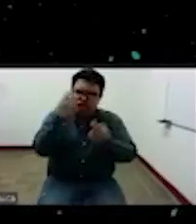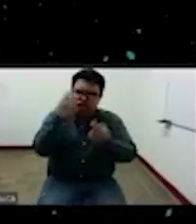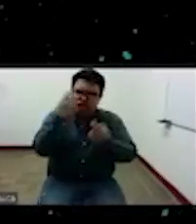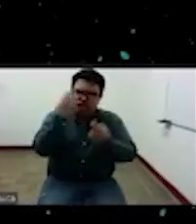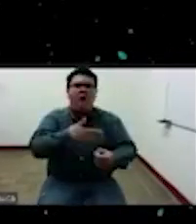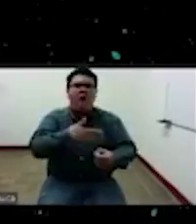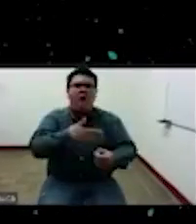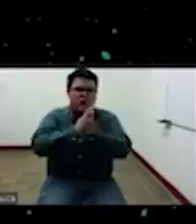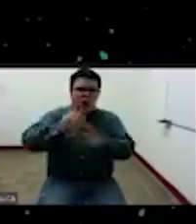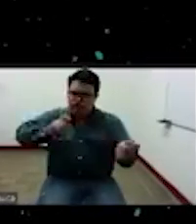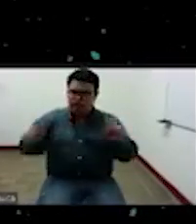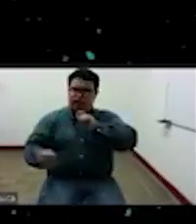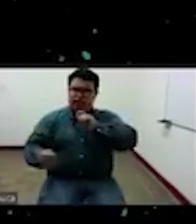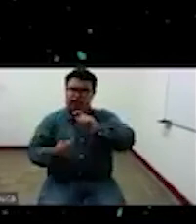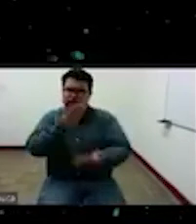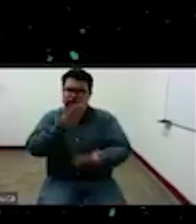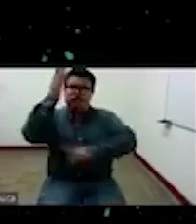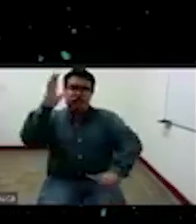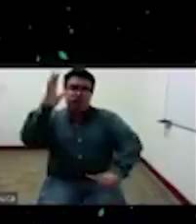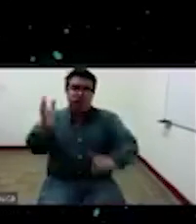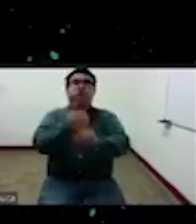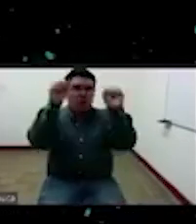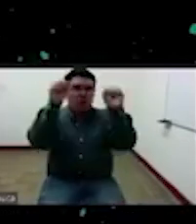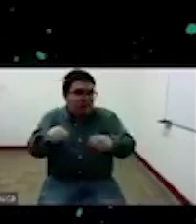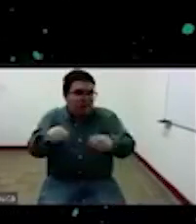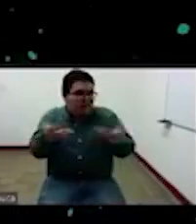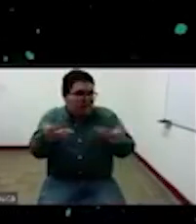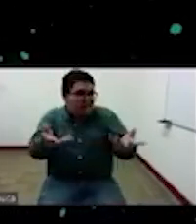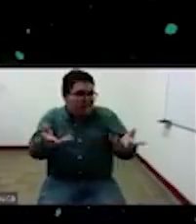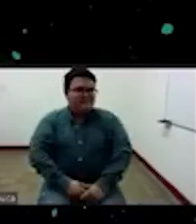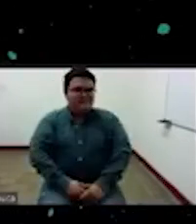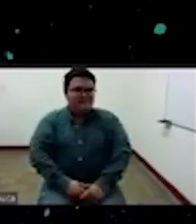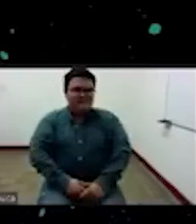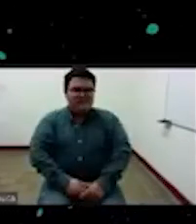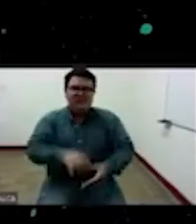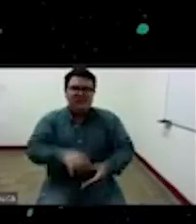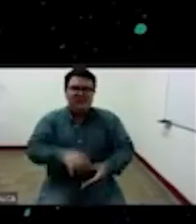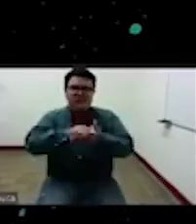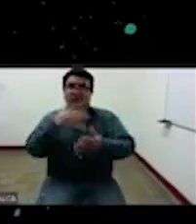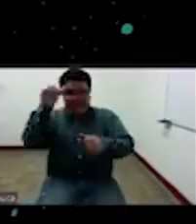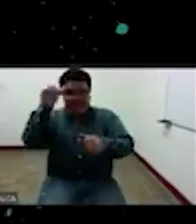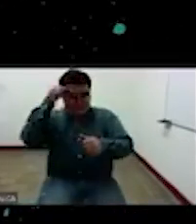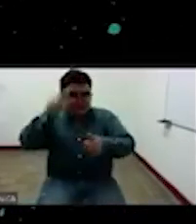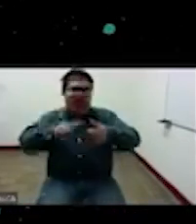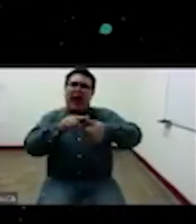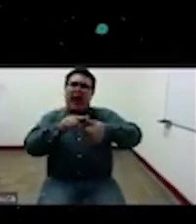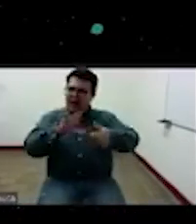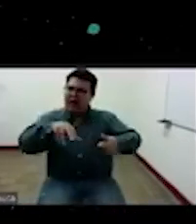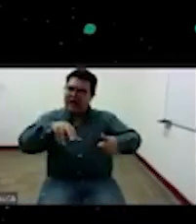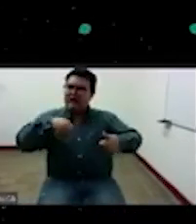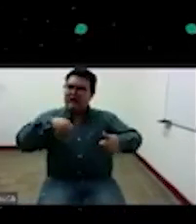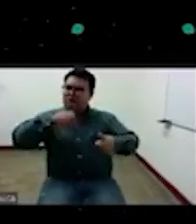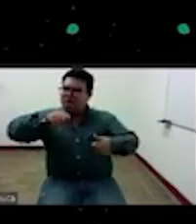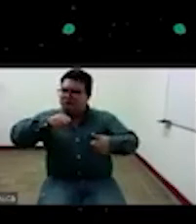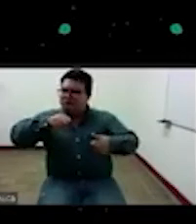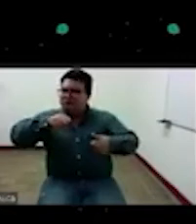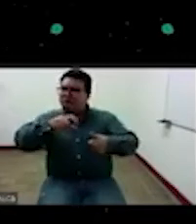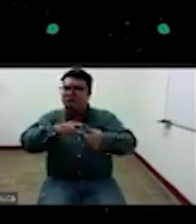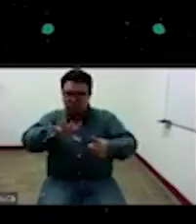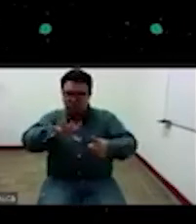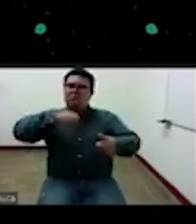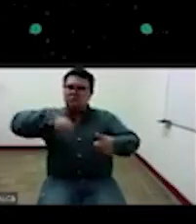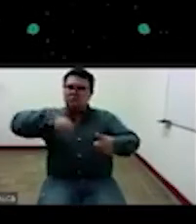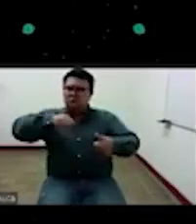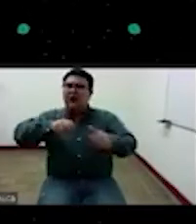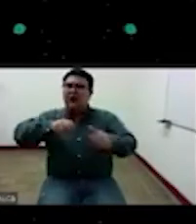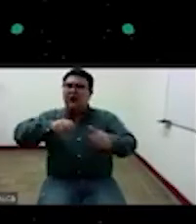podemos ver que que que parte una afirmación ¿no? y esa afirmación es conocer por ejemplo